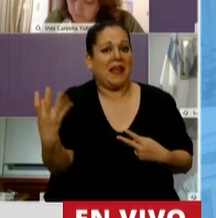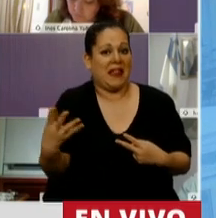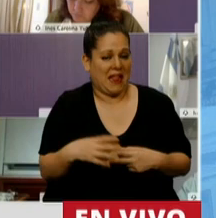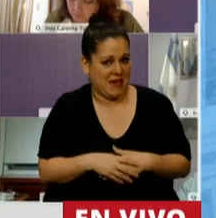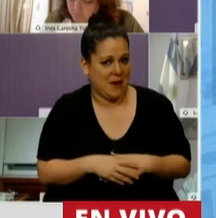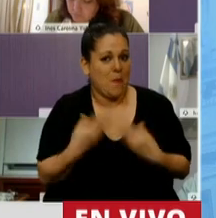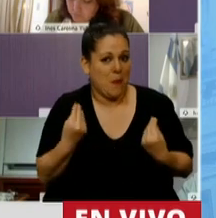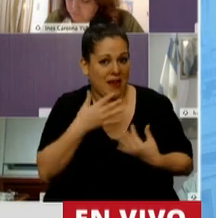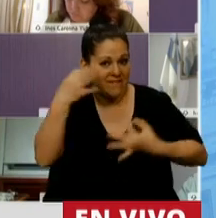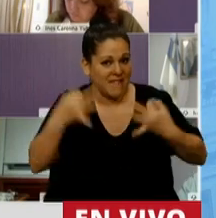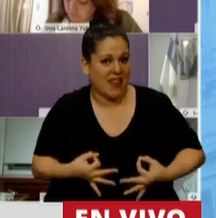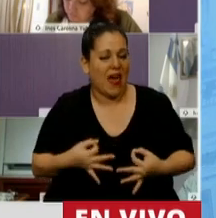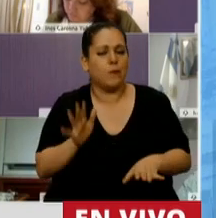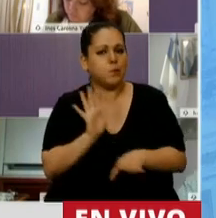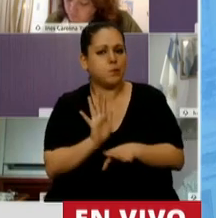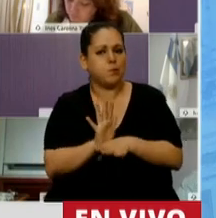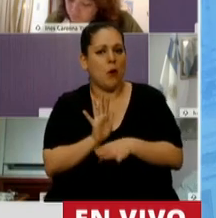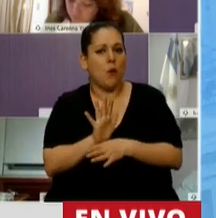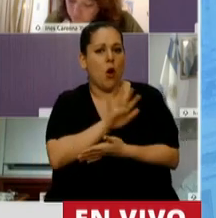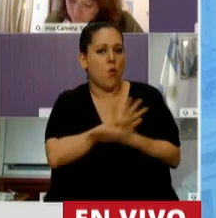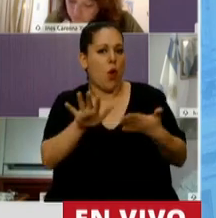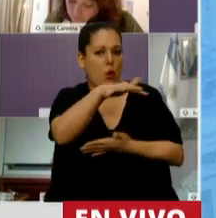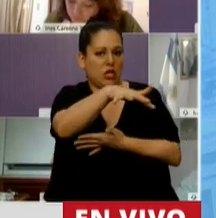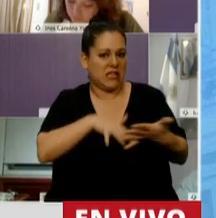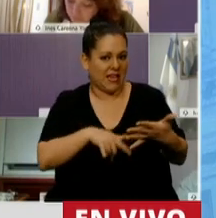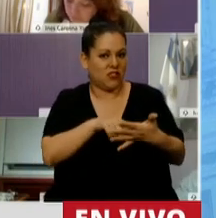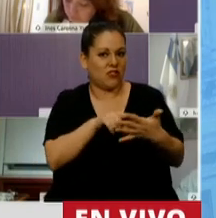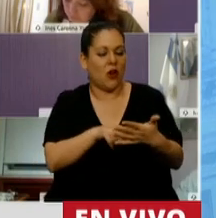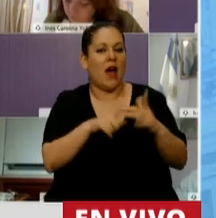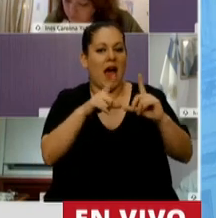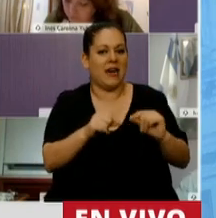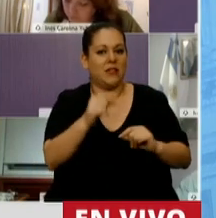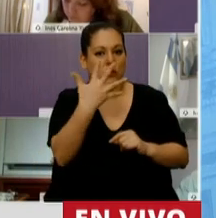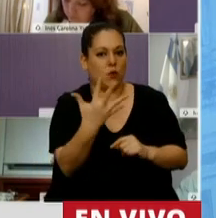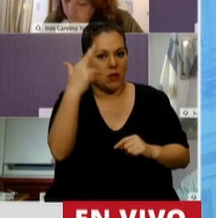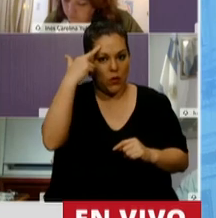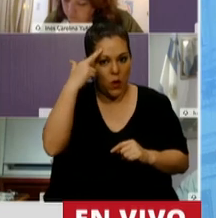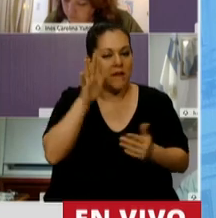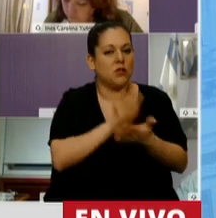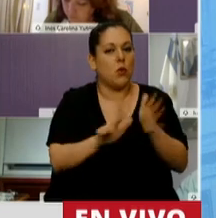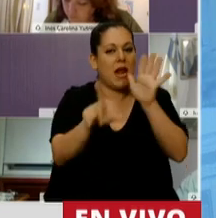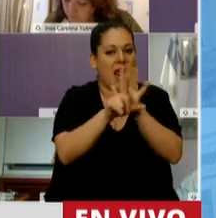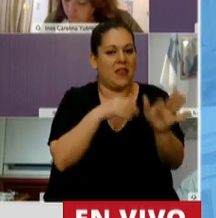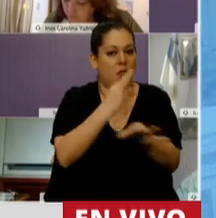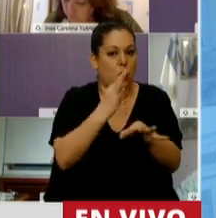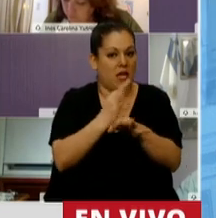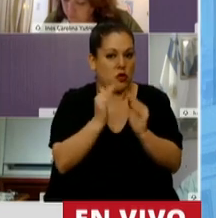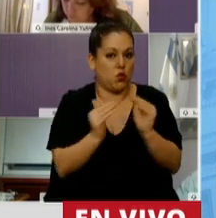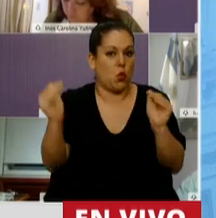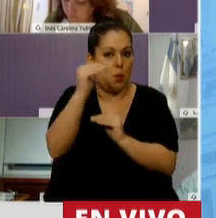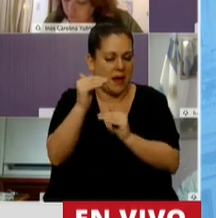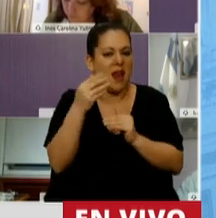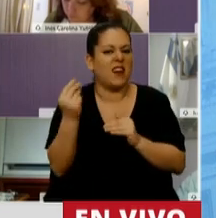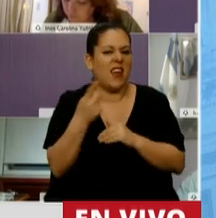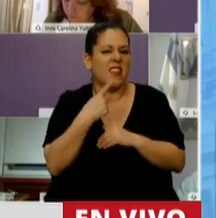porque se está desconociendo el nuevo texto del artículo 59 bis de la Ley de Educación Superior que coloca